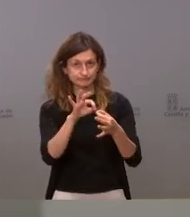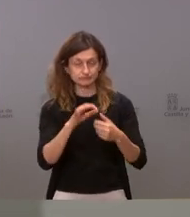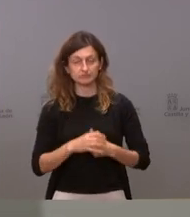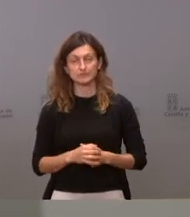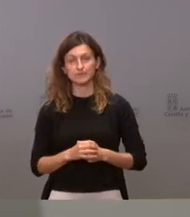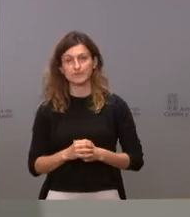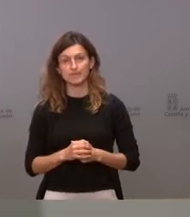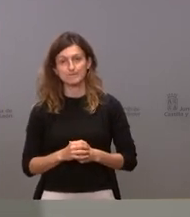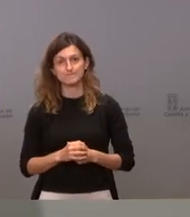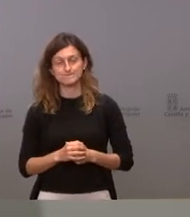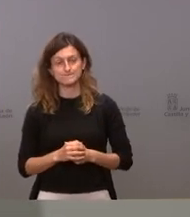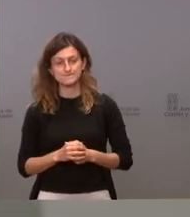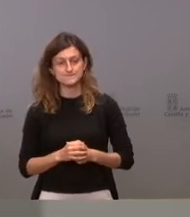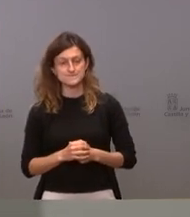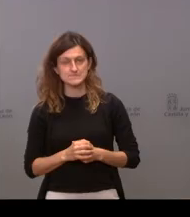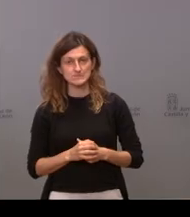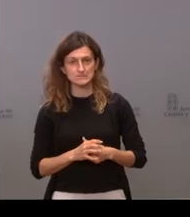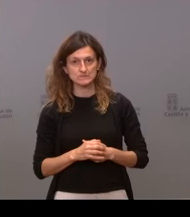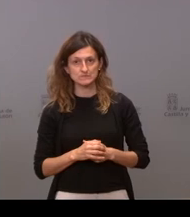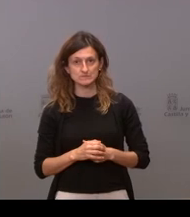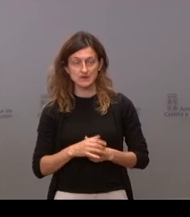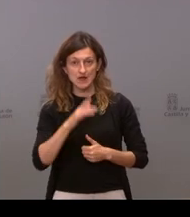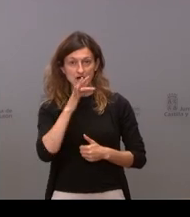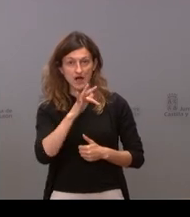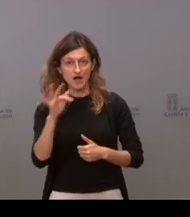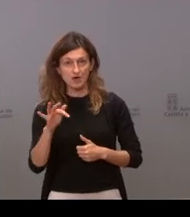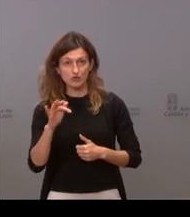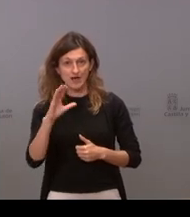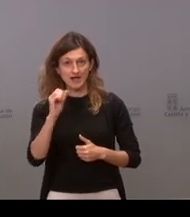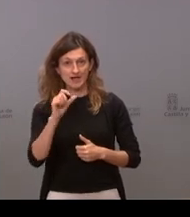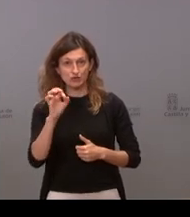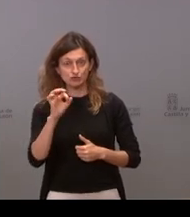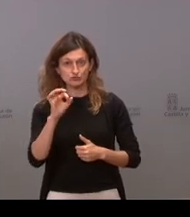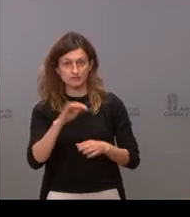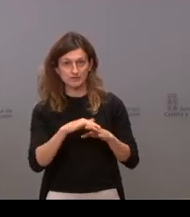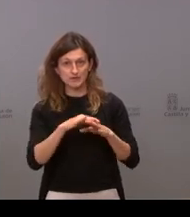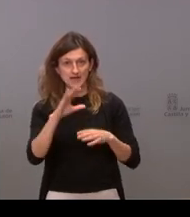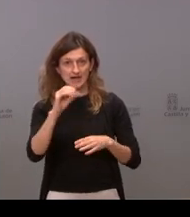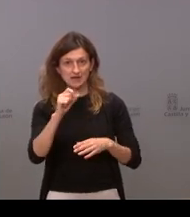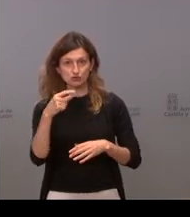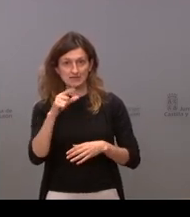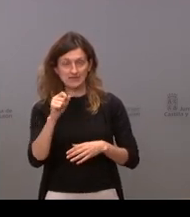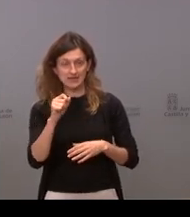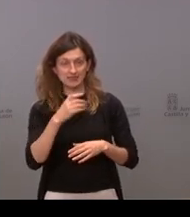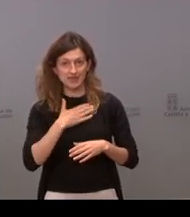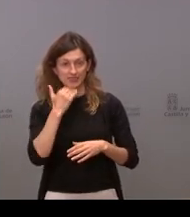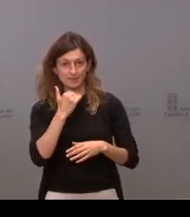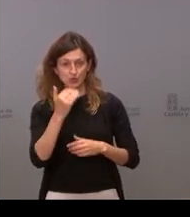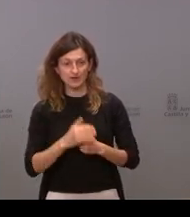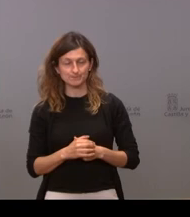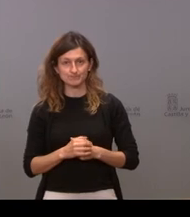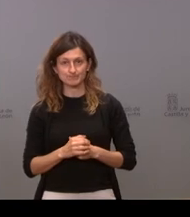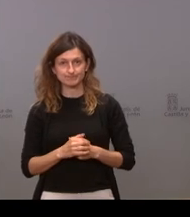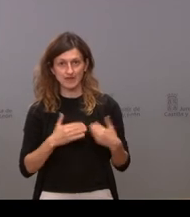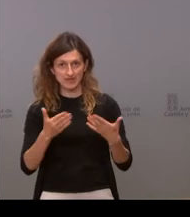municipio Damos la palabra ahora a Carlos Domínguez perdón a Carlos Gil de la opinión de Zamora Carlos